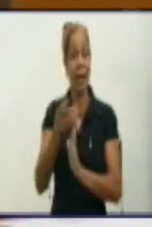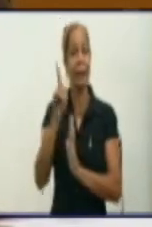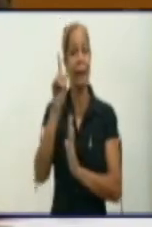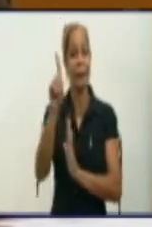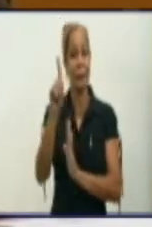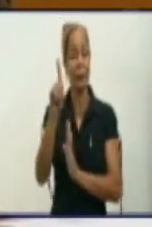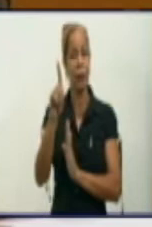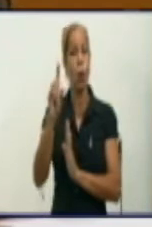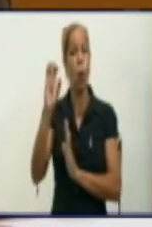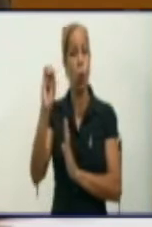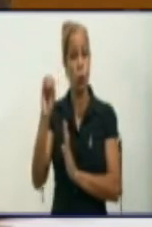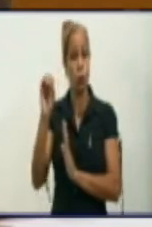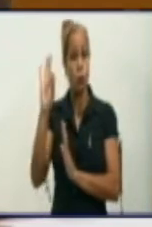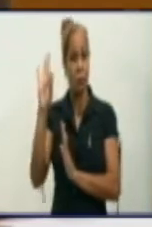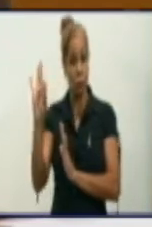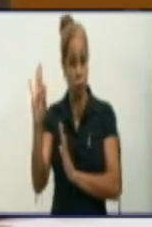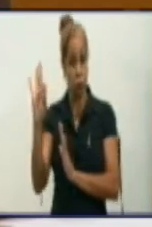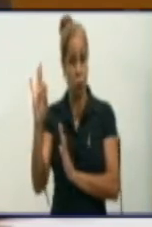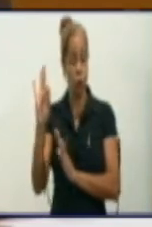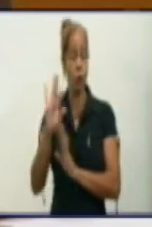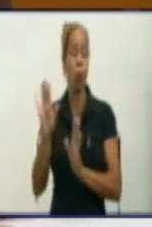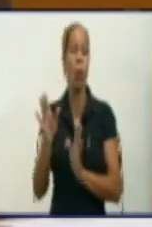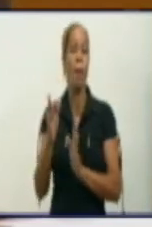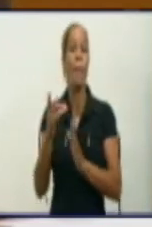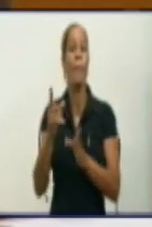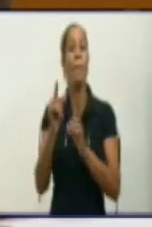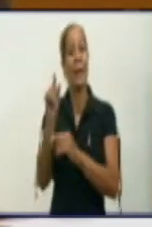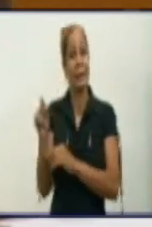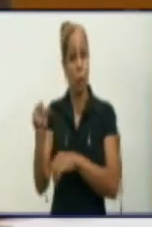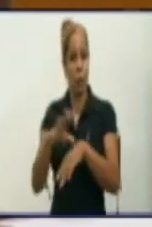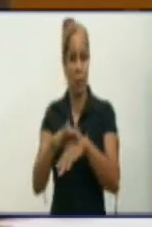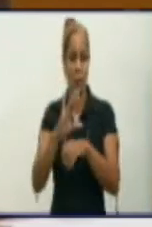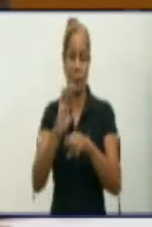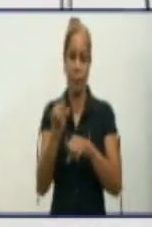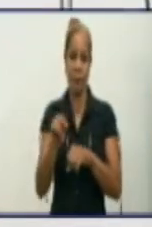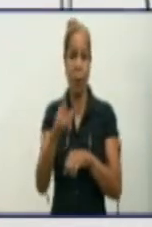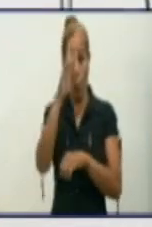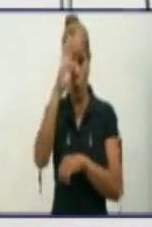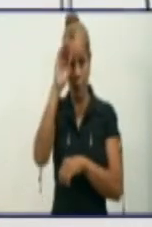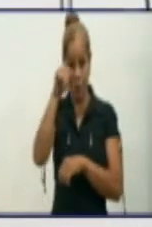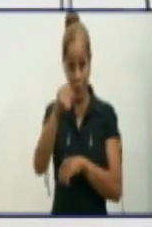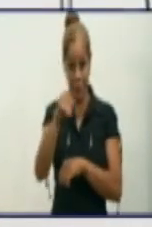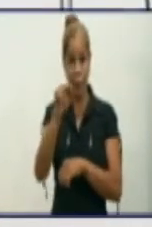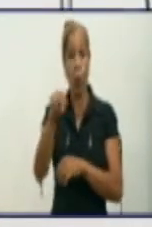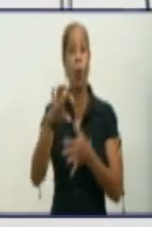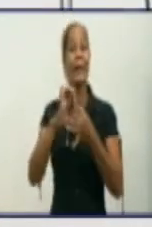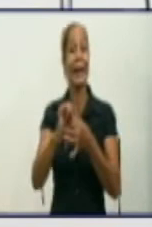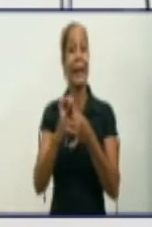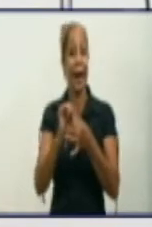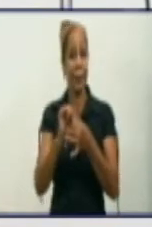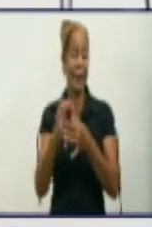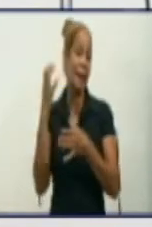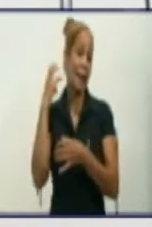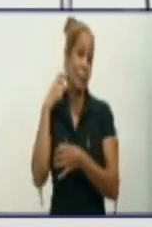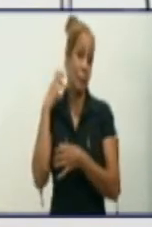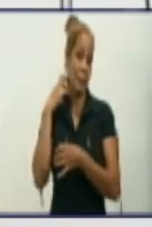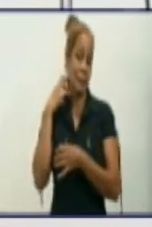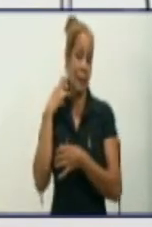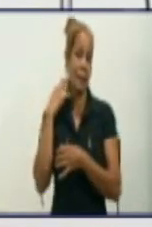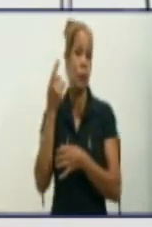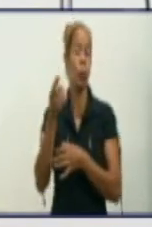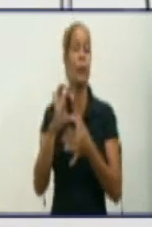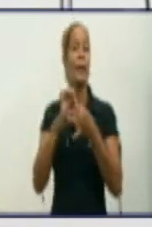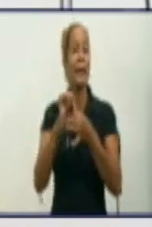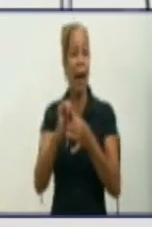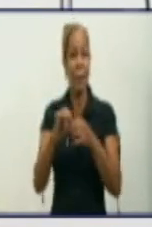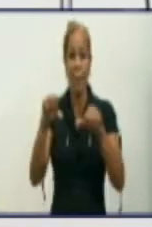pacientes recuperados. Tenemos hoy un paciente grave, confirmado grave en el Celia Sánchez, un paciente crítico